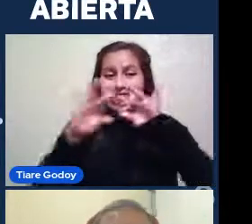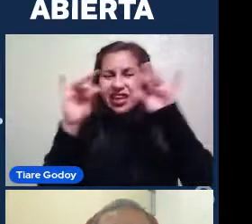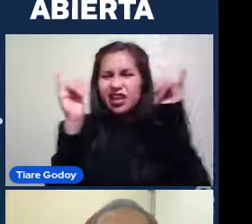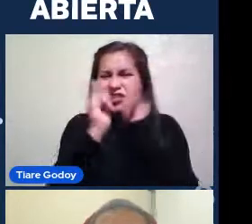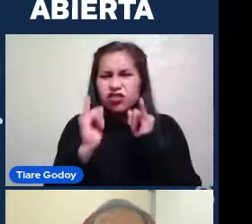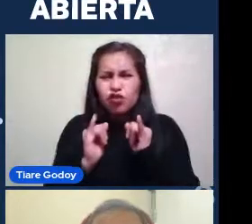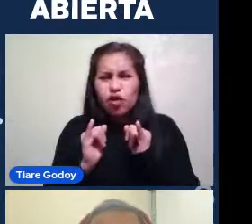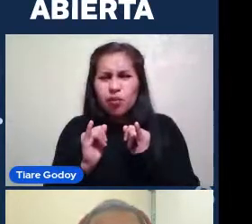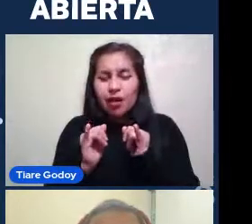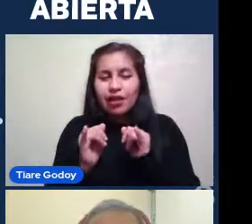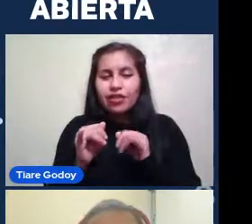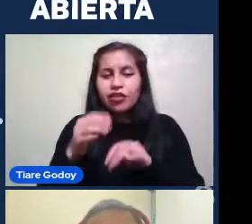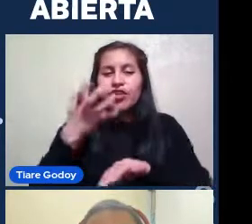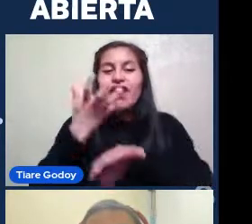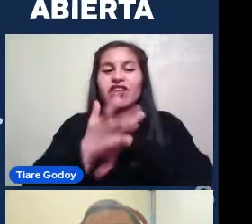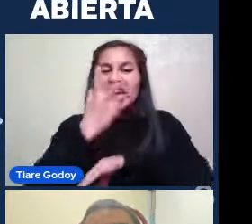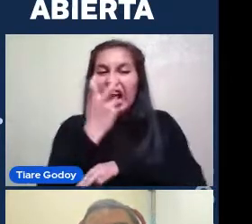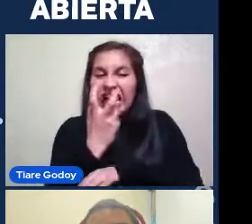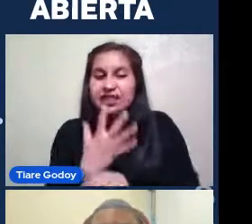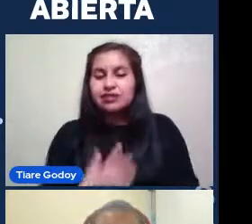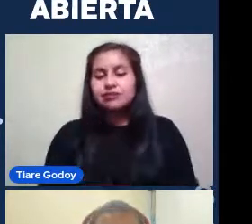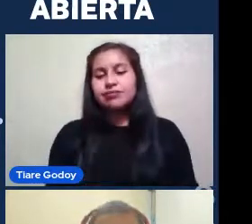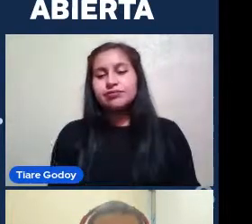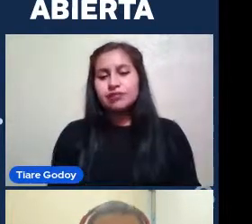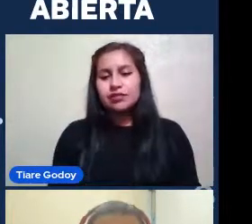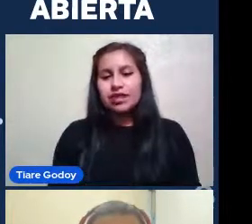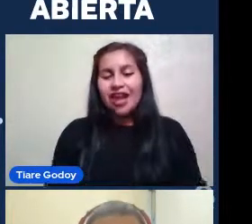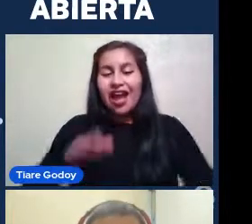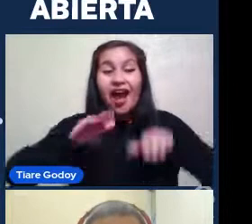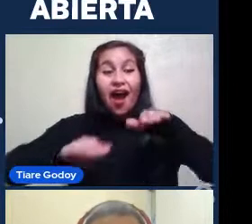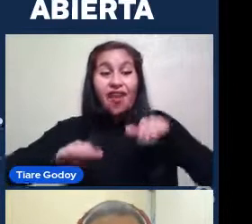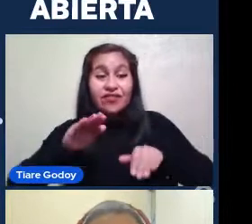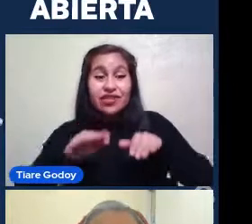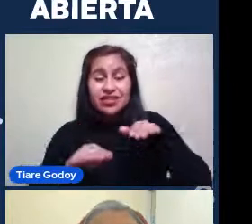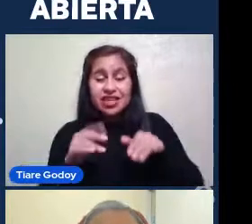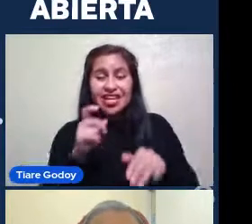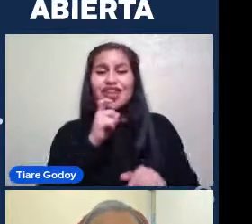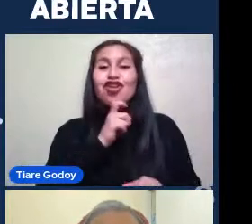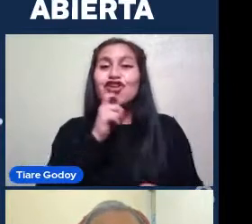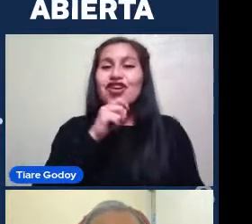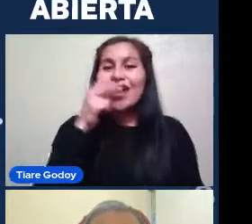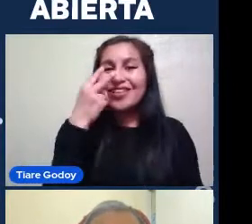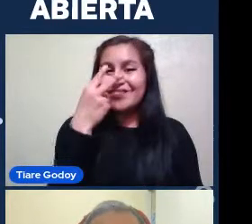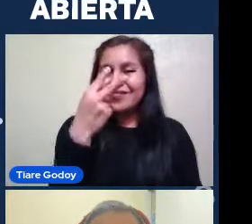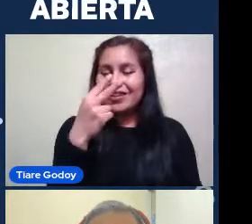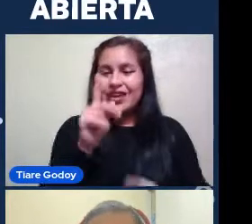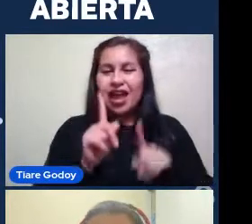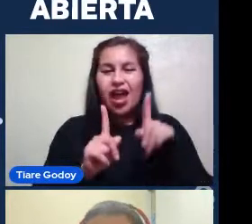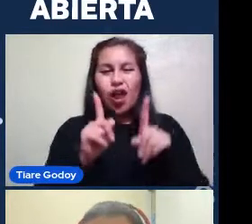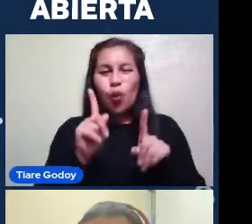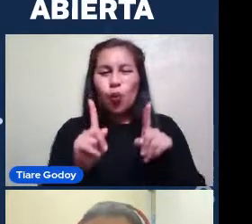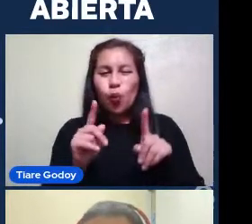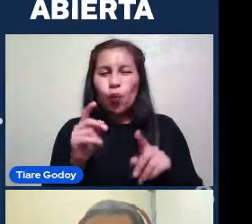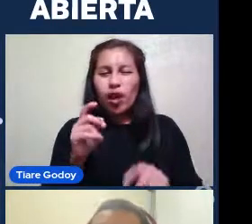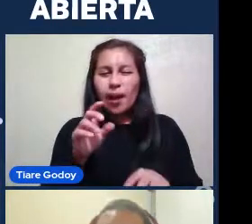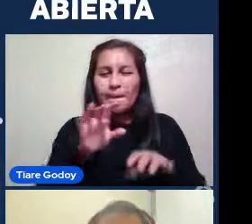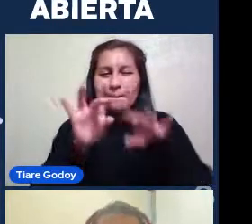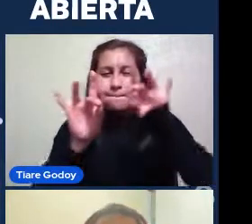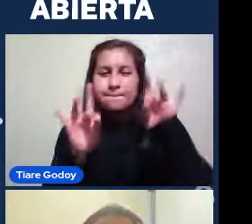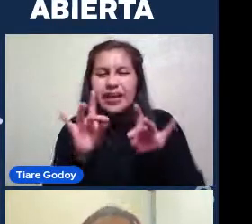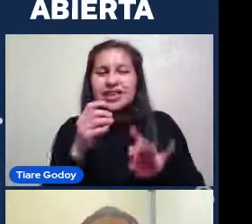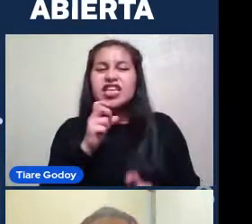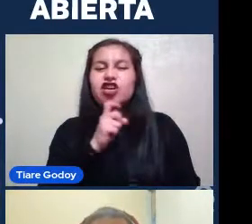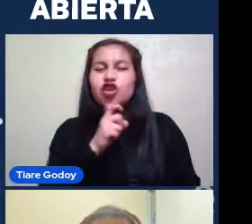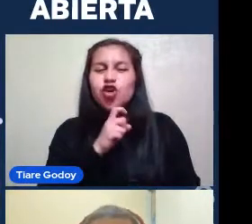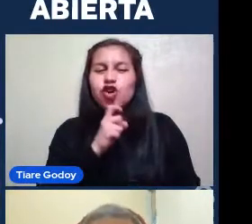Por el proceso Físico De formación Se ven Muchas veces Rojas En las imágenes Así que Algunos manchones Rojos En los brazos Indican